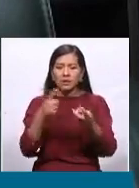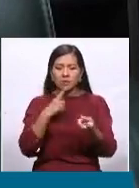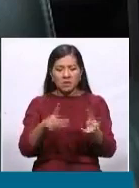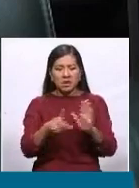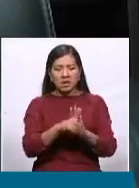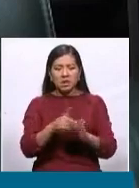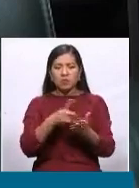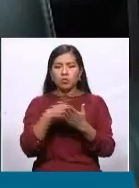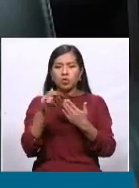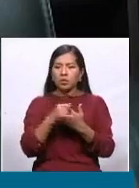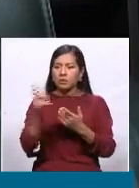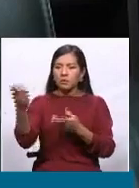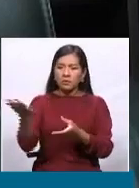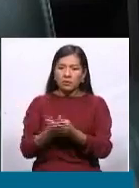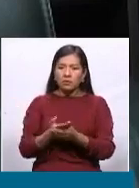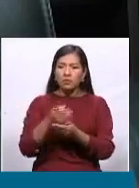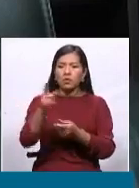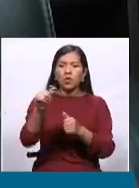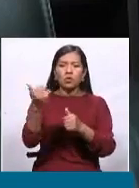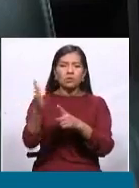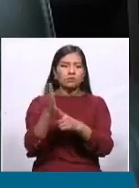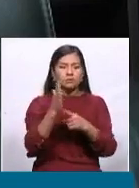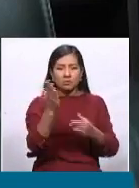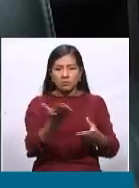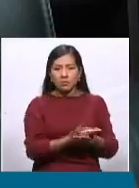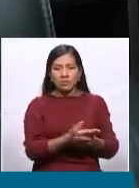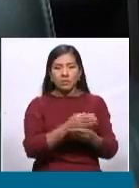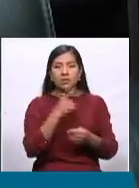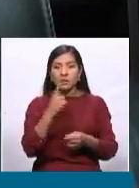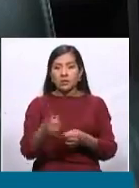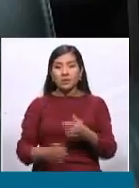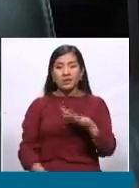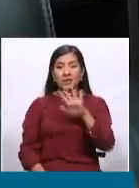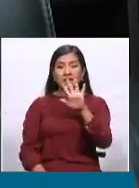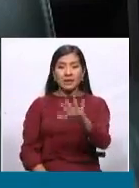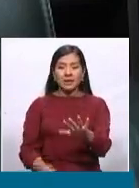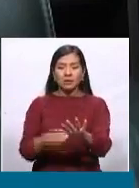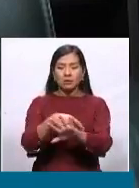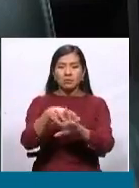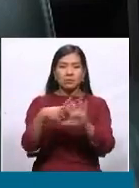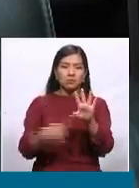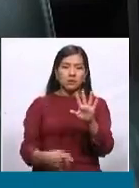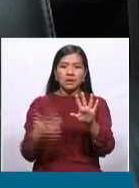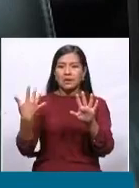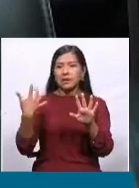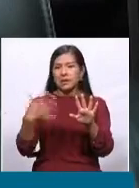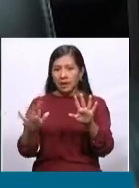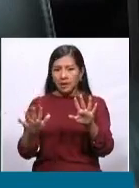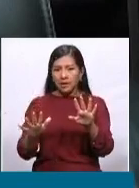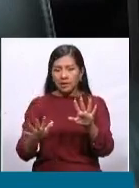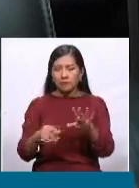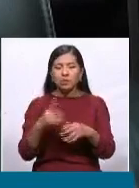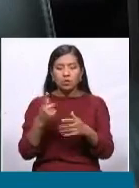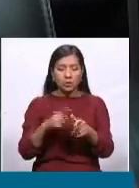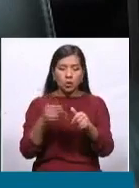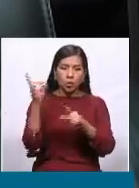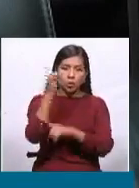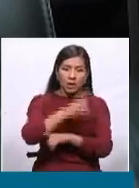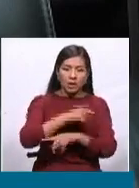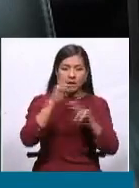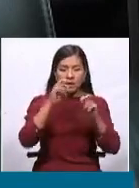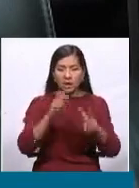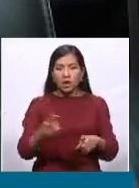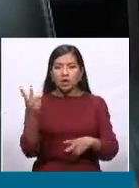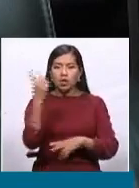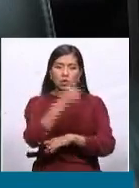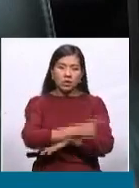proyectos de leyes? En este caso, usted nos habla de cinco proyectos de ley. Llevan un día, dos días, una semana,